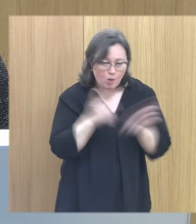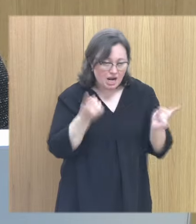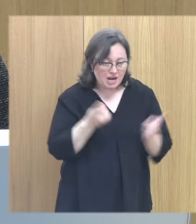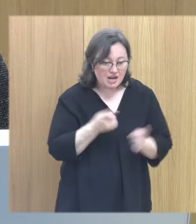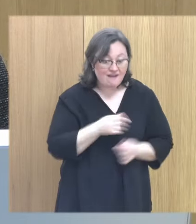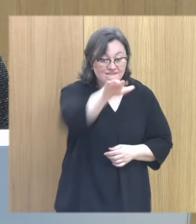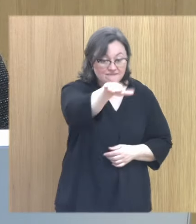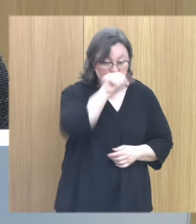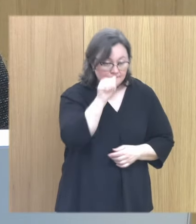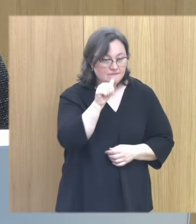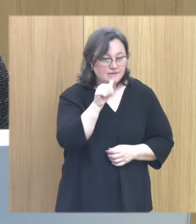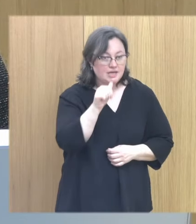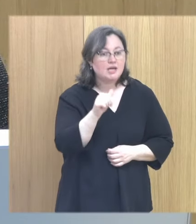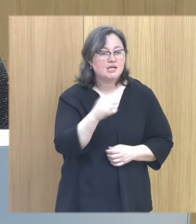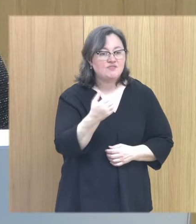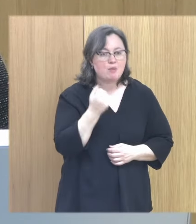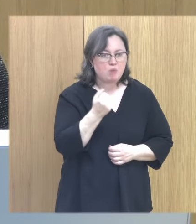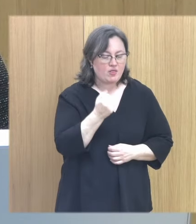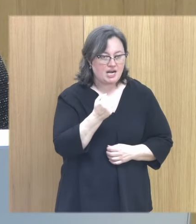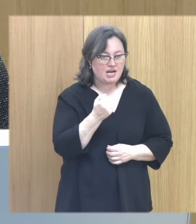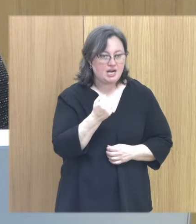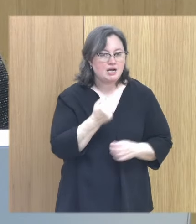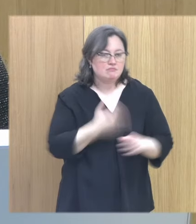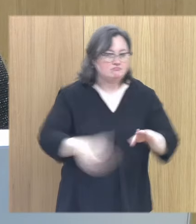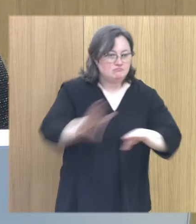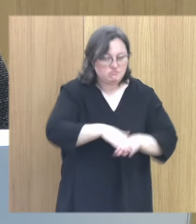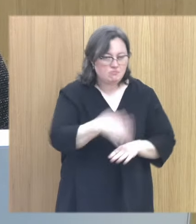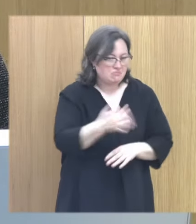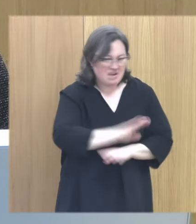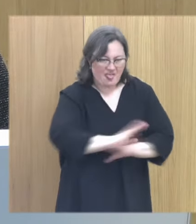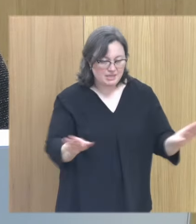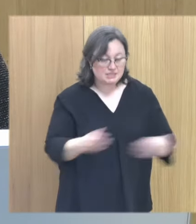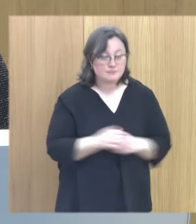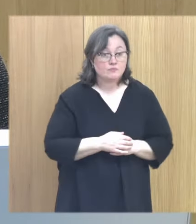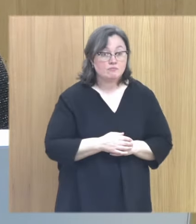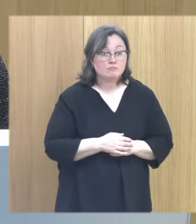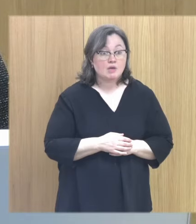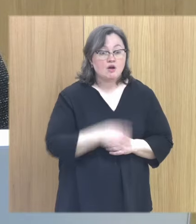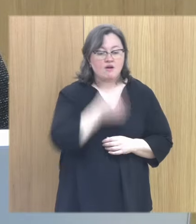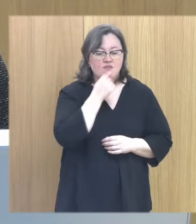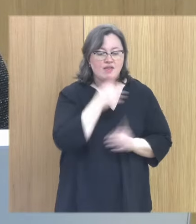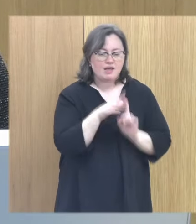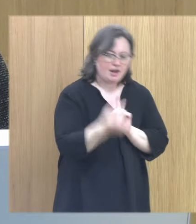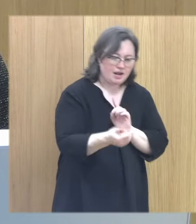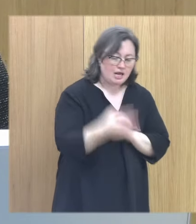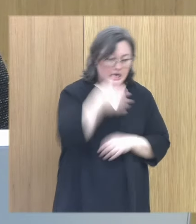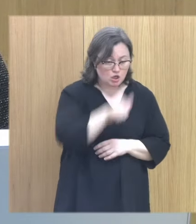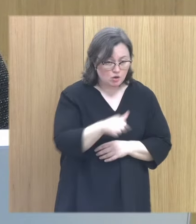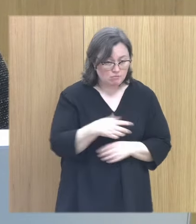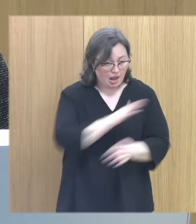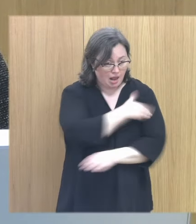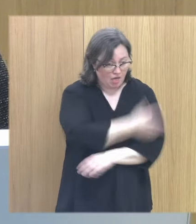Lo que le importa es poder establecer una relación de poder. Entonces, si el que tengo más fácil al lado es un niño,